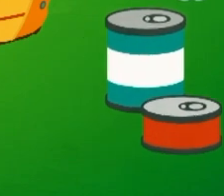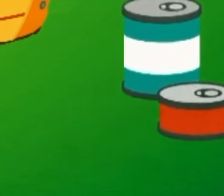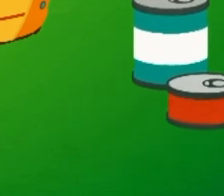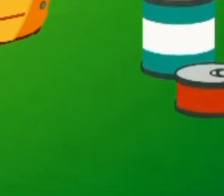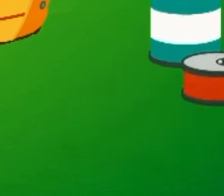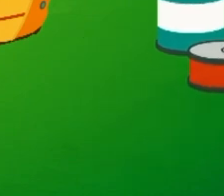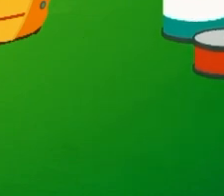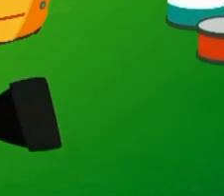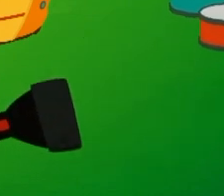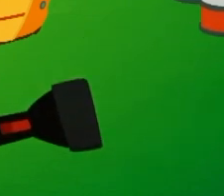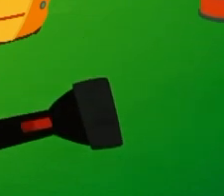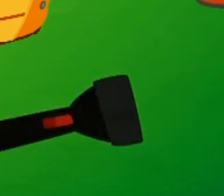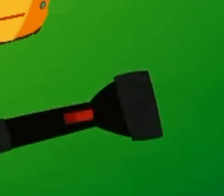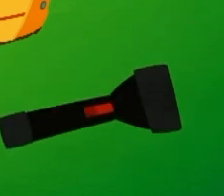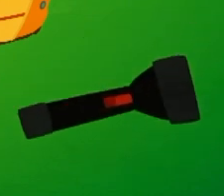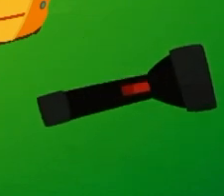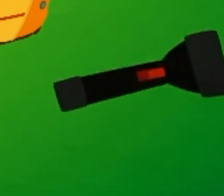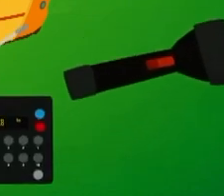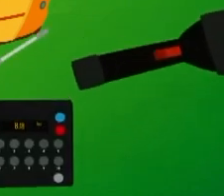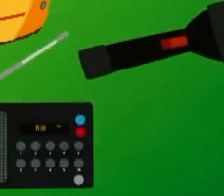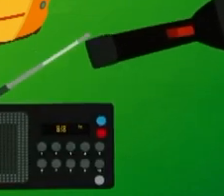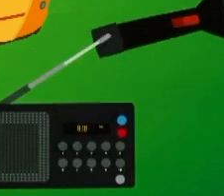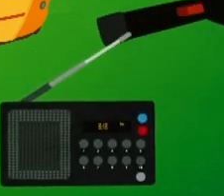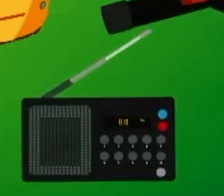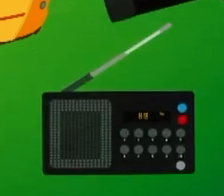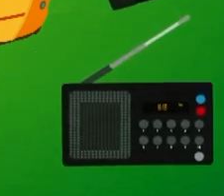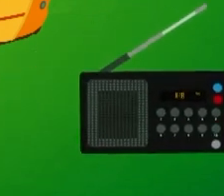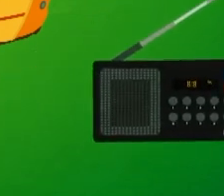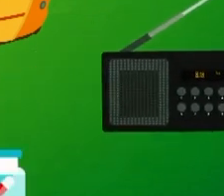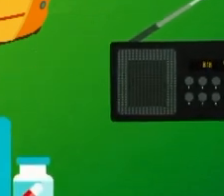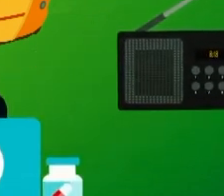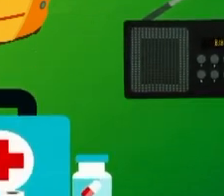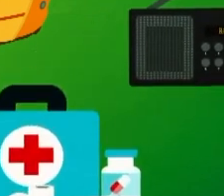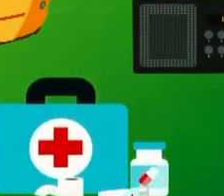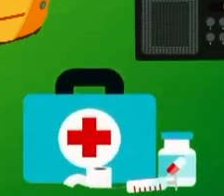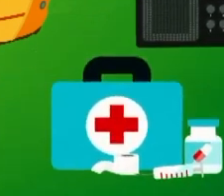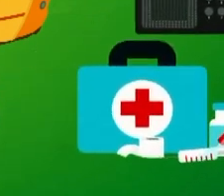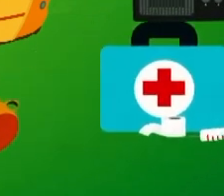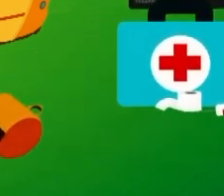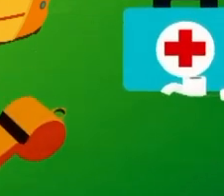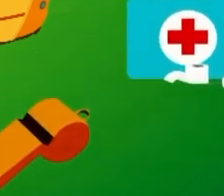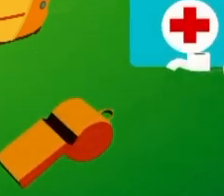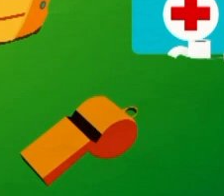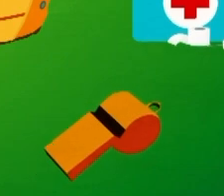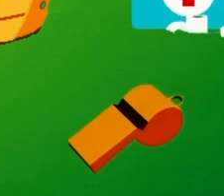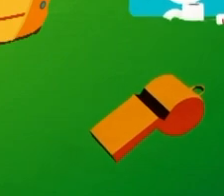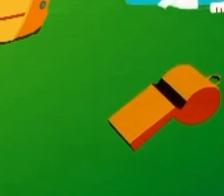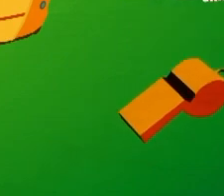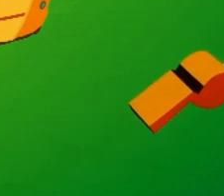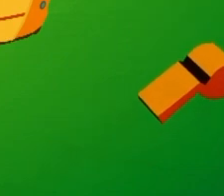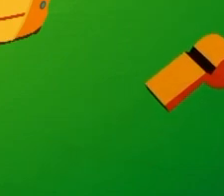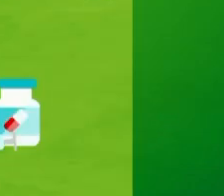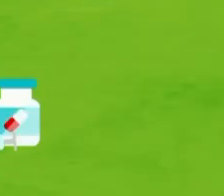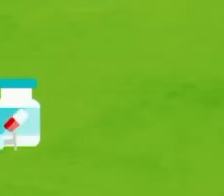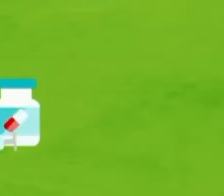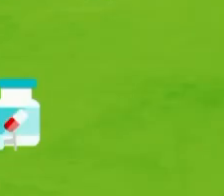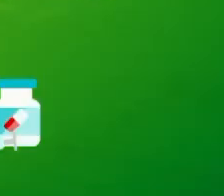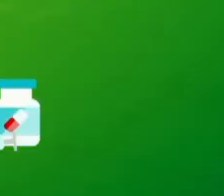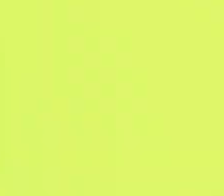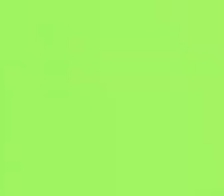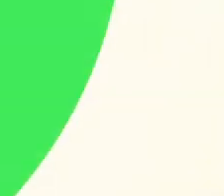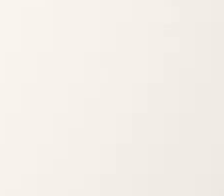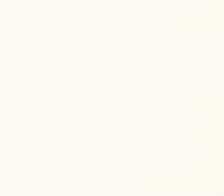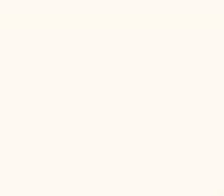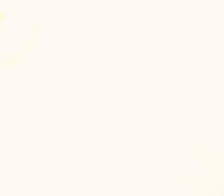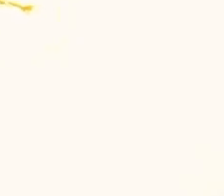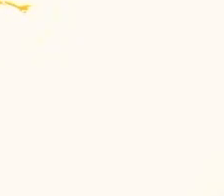con baterías de repuesto radio portátil botiquín de primeros auxilios gorgorito y copia de documentos personales envueltos en